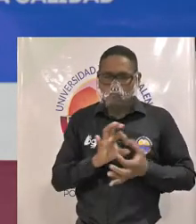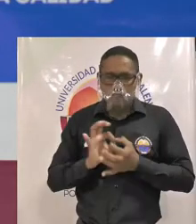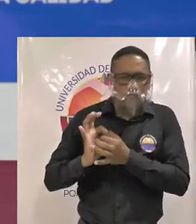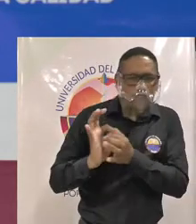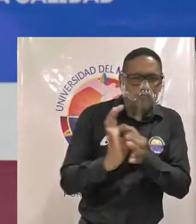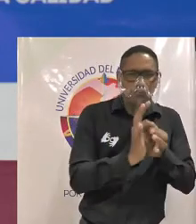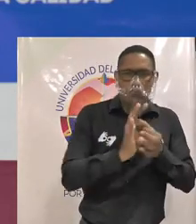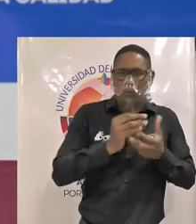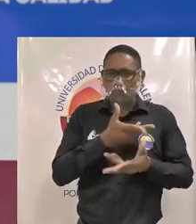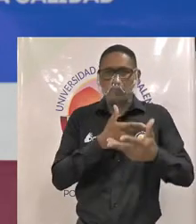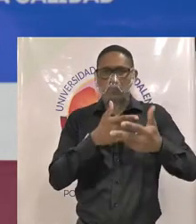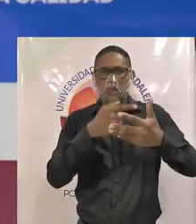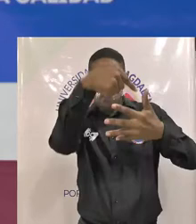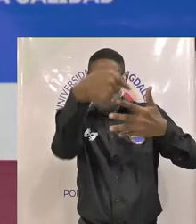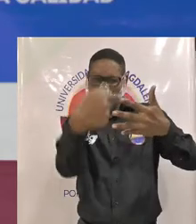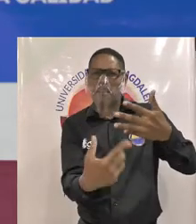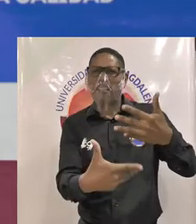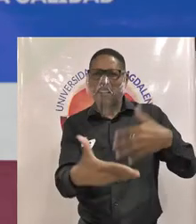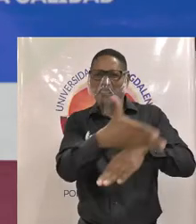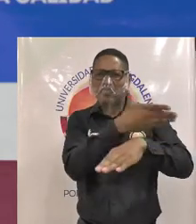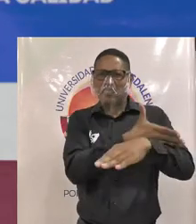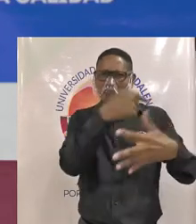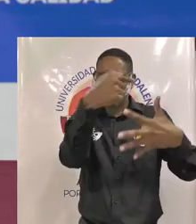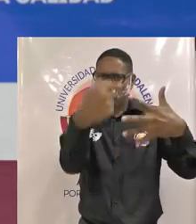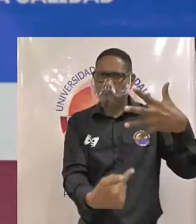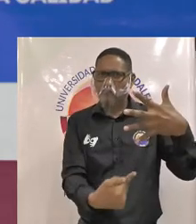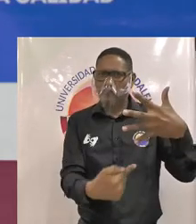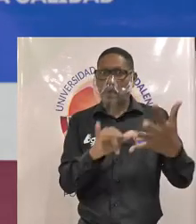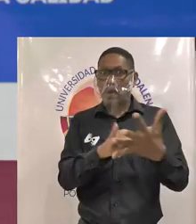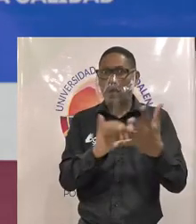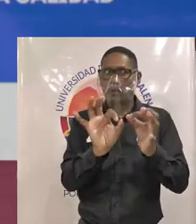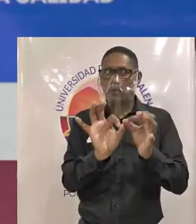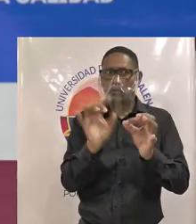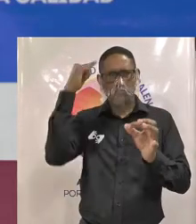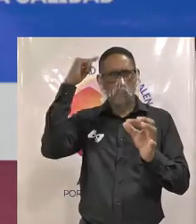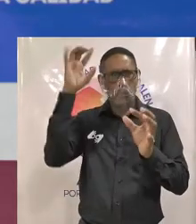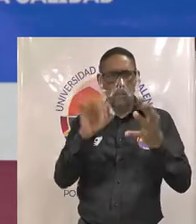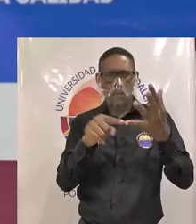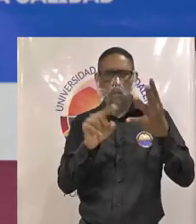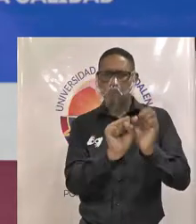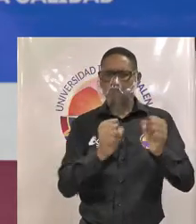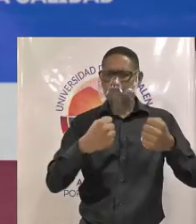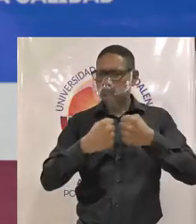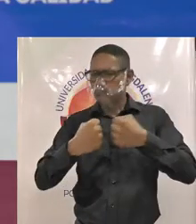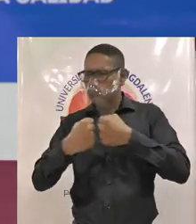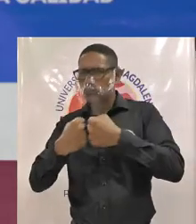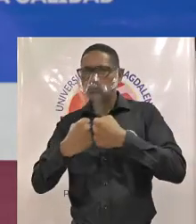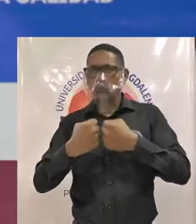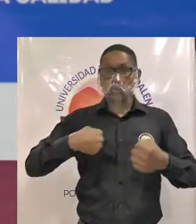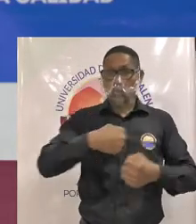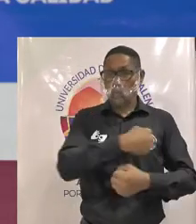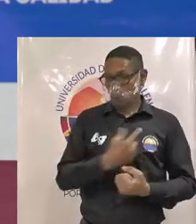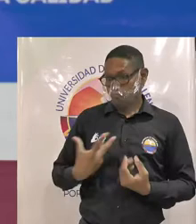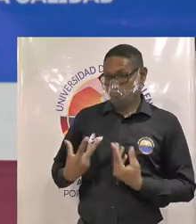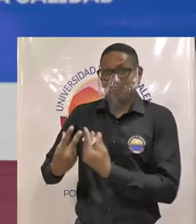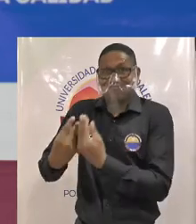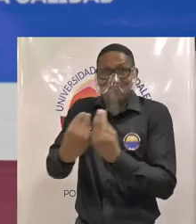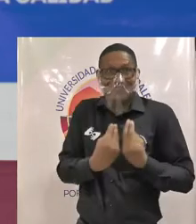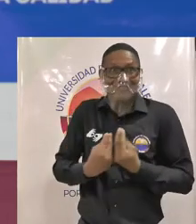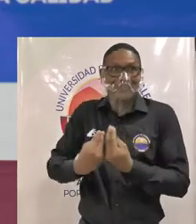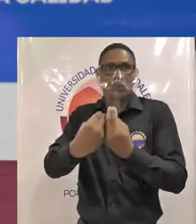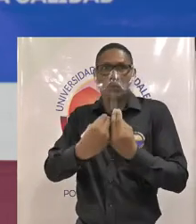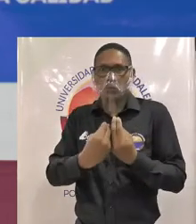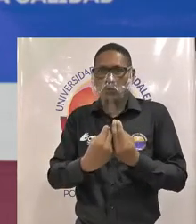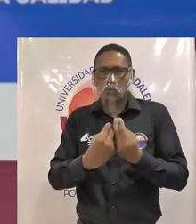incluyendo todo lo anterior que he mencionado de hecho creo que es que este punto articula muy bien el bienestar que buscamos generar a través de los